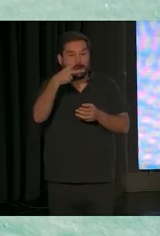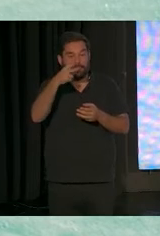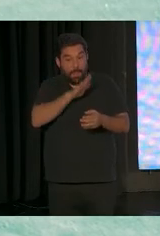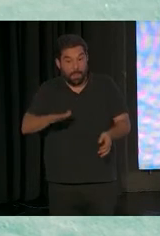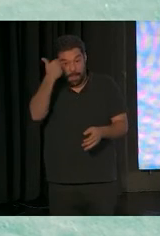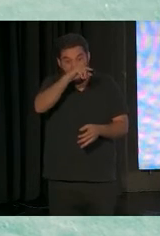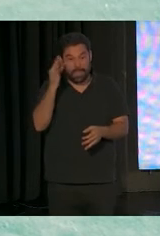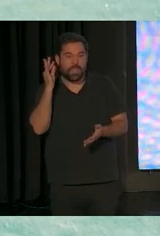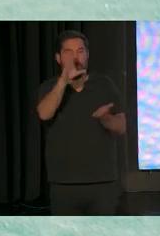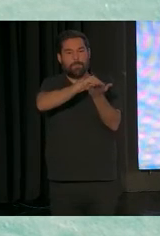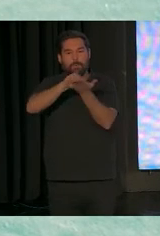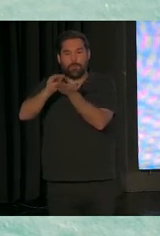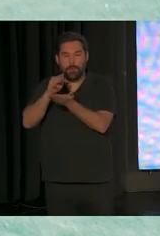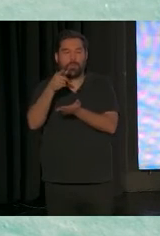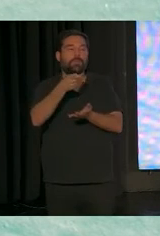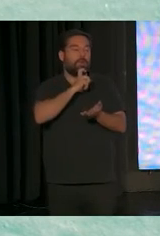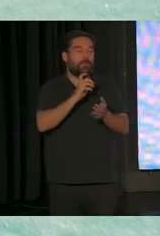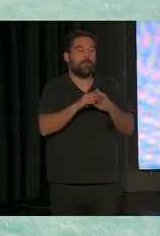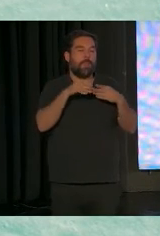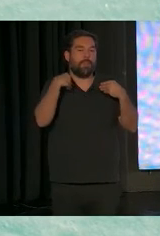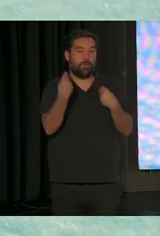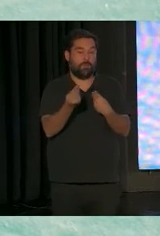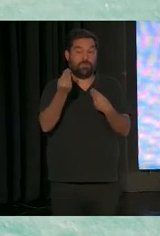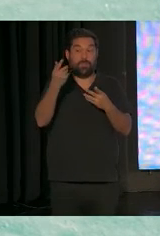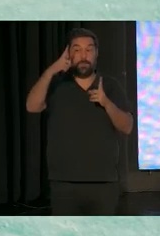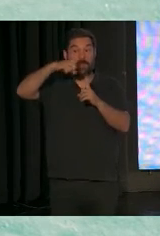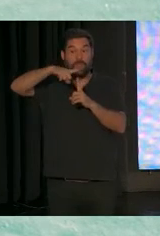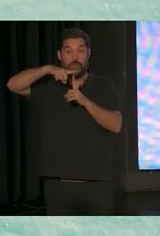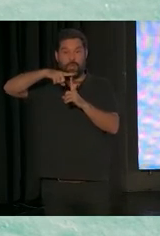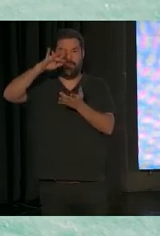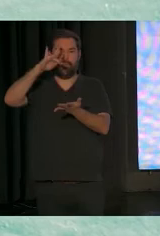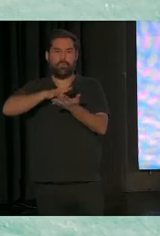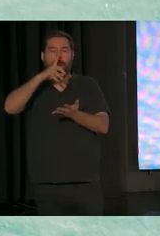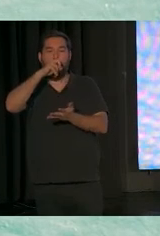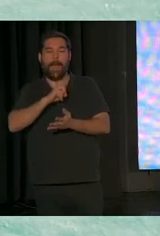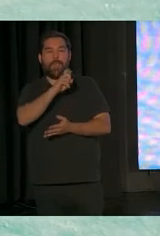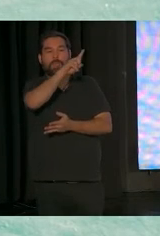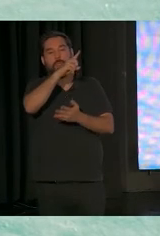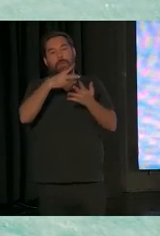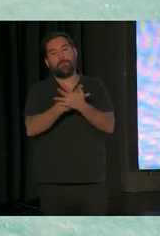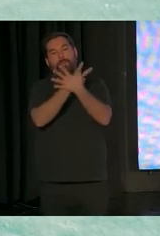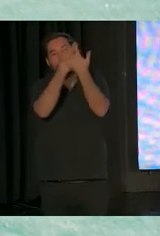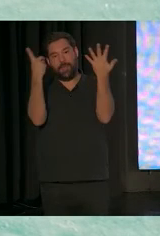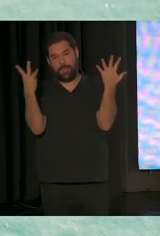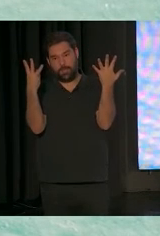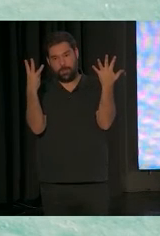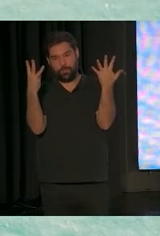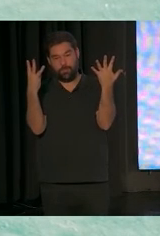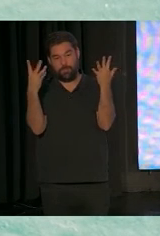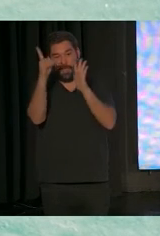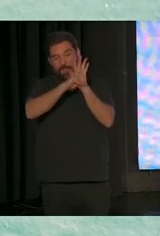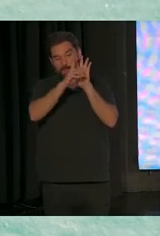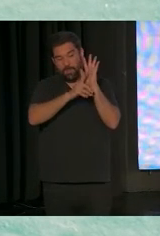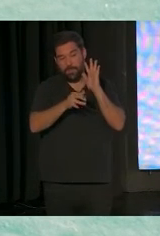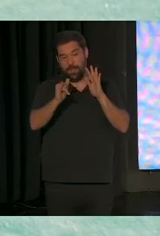hay documentos y en Toledo, en 2018, luego lo he puesto, tengo ahí el dato, ya hablábamos de